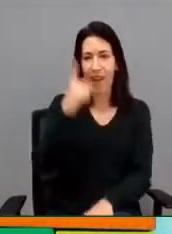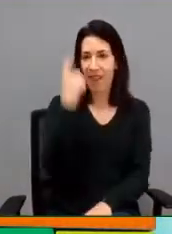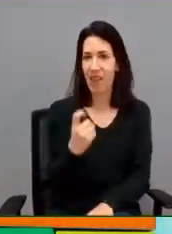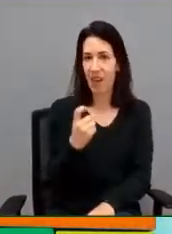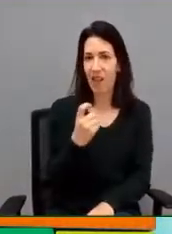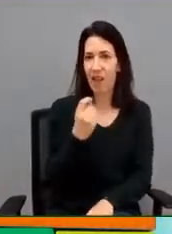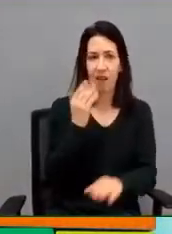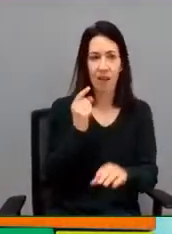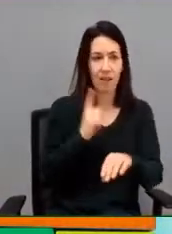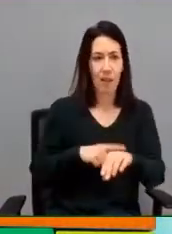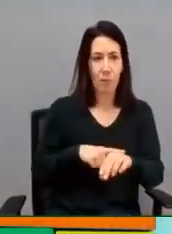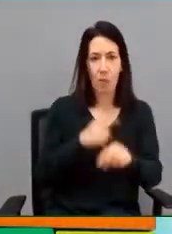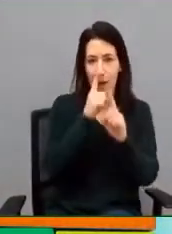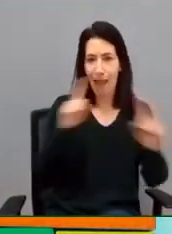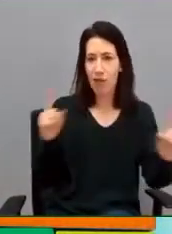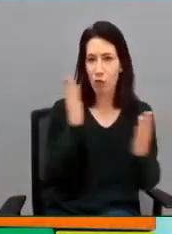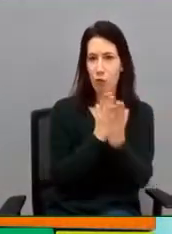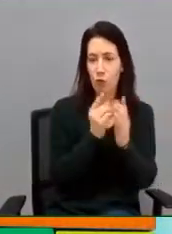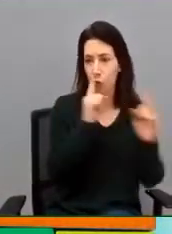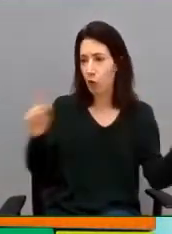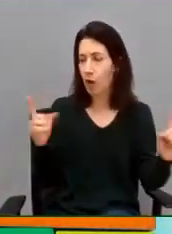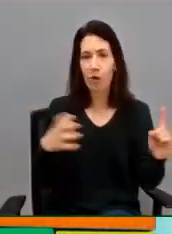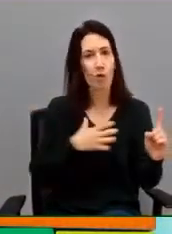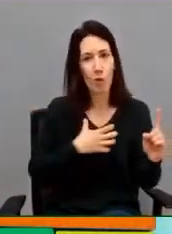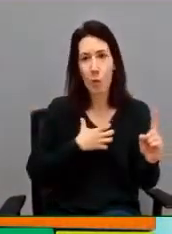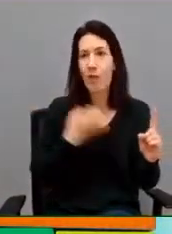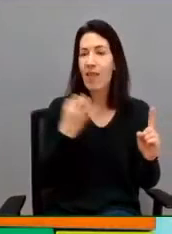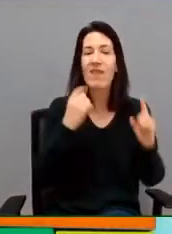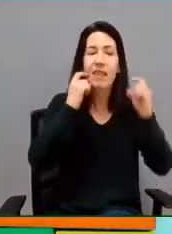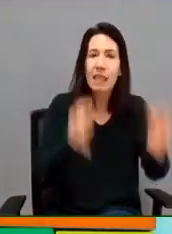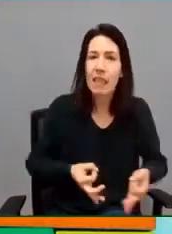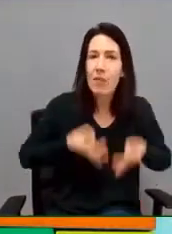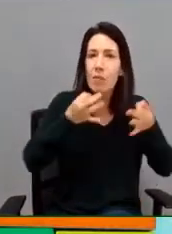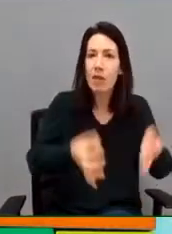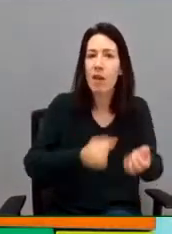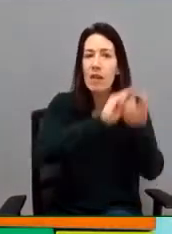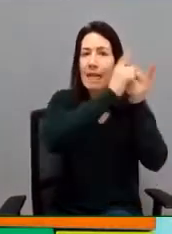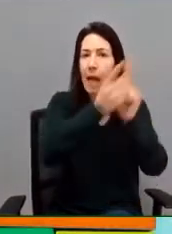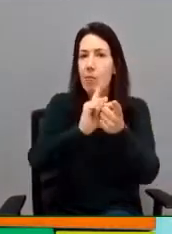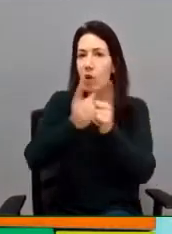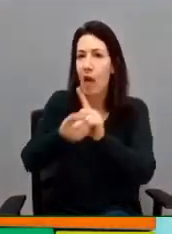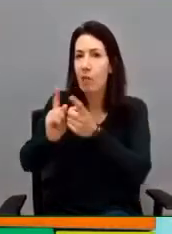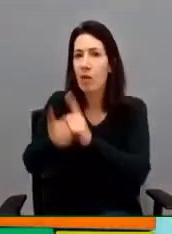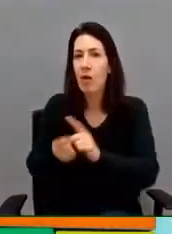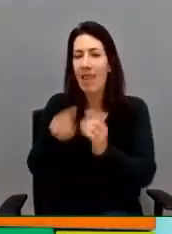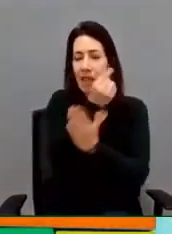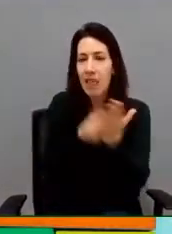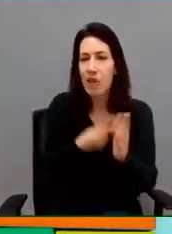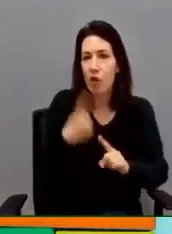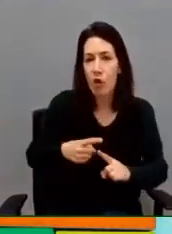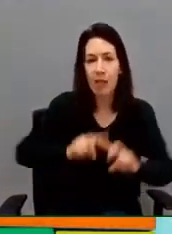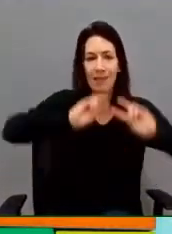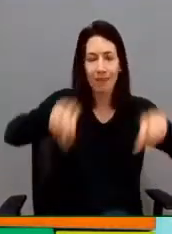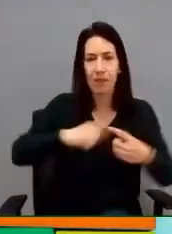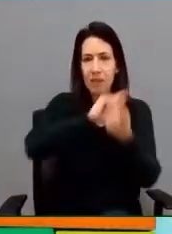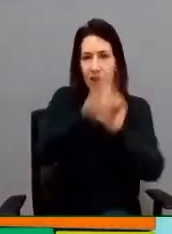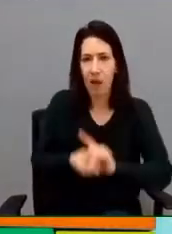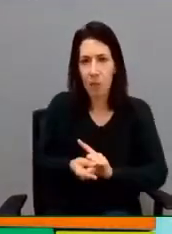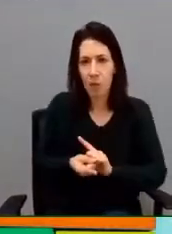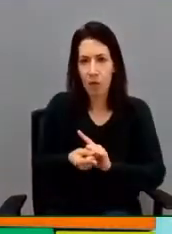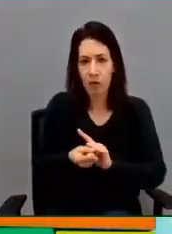mantiene a lo largo de un curso, sino que implica cambios continuos en todo el diseño de los